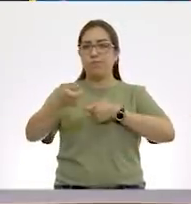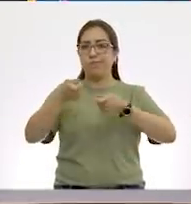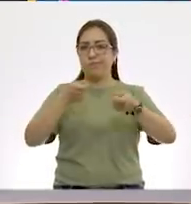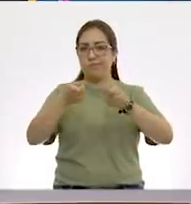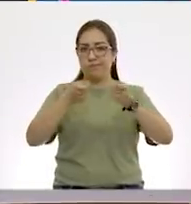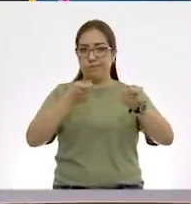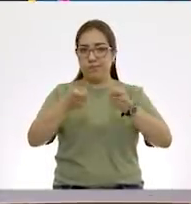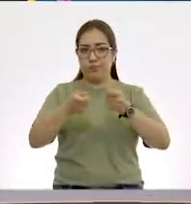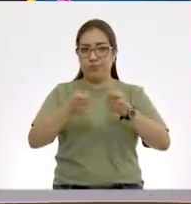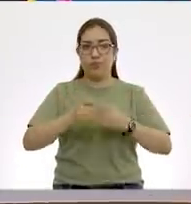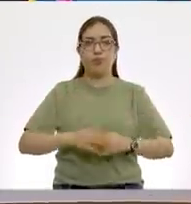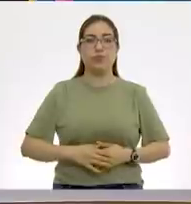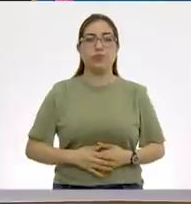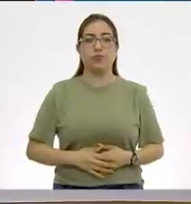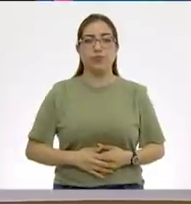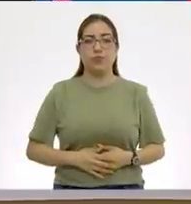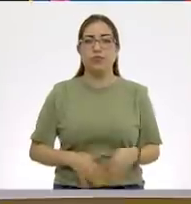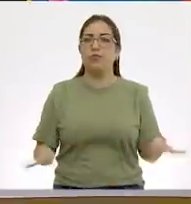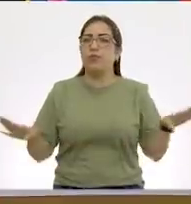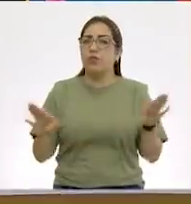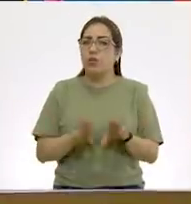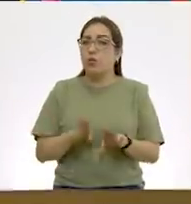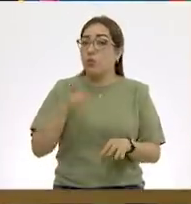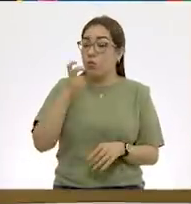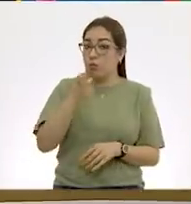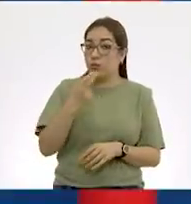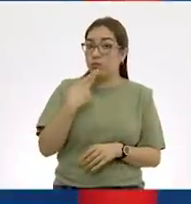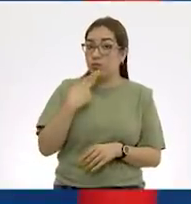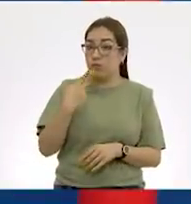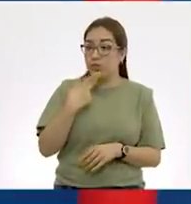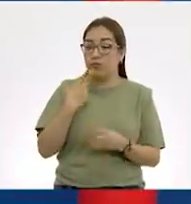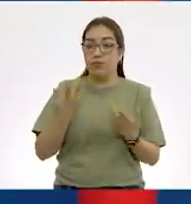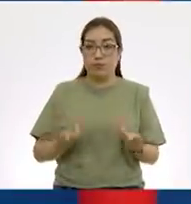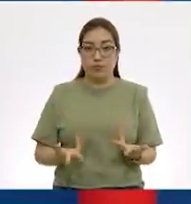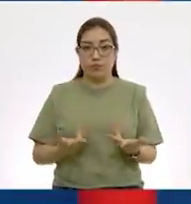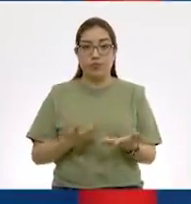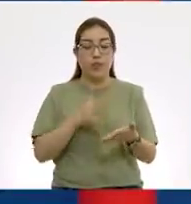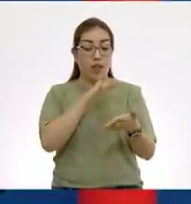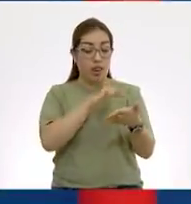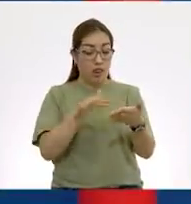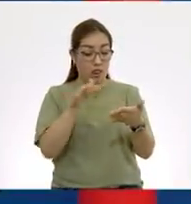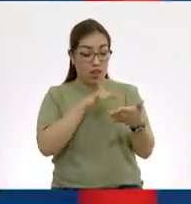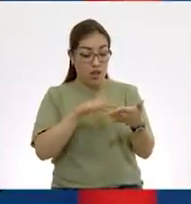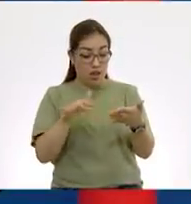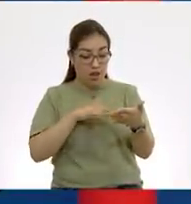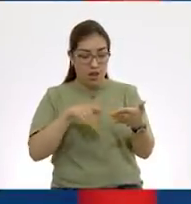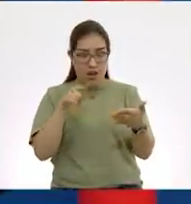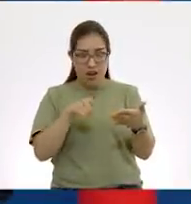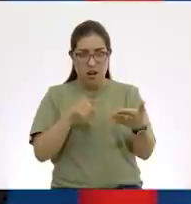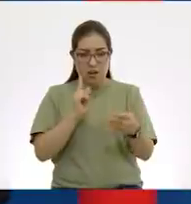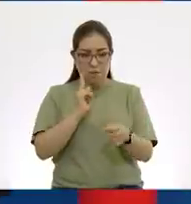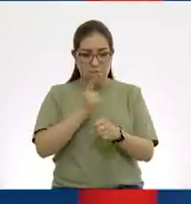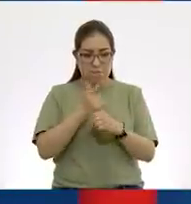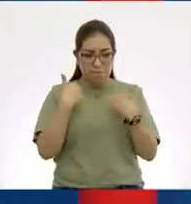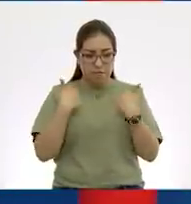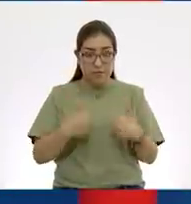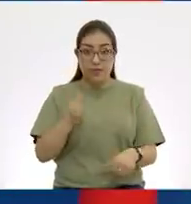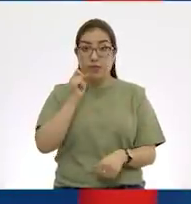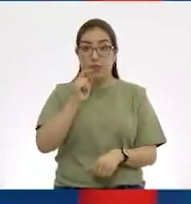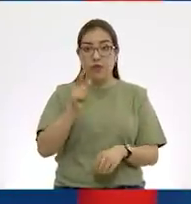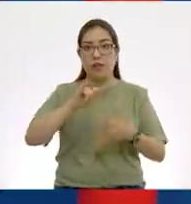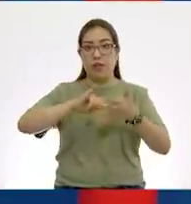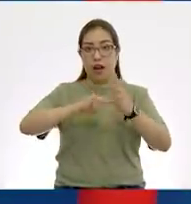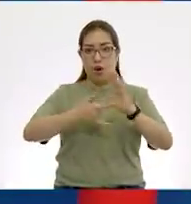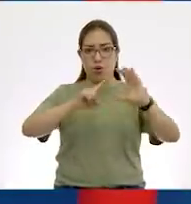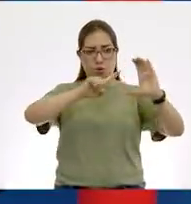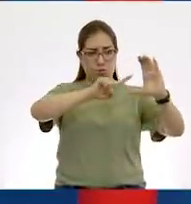bueno, y uno de esos aspectos, pues es el poder leer correctamente las horas del reloj.